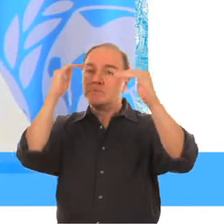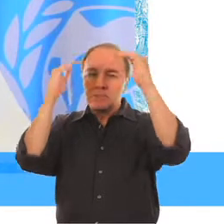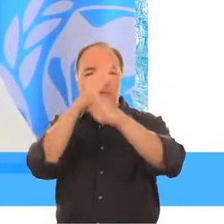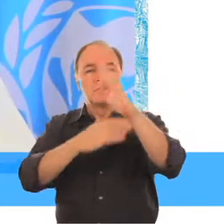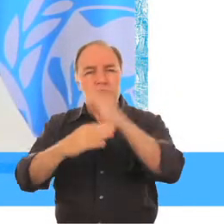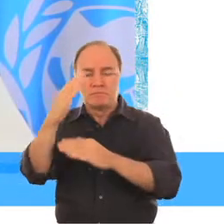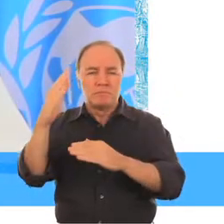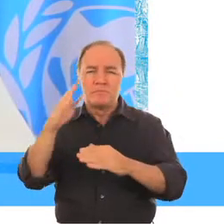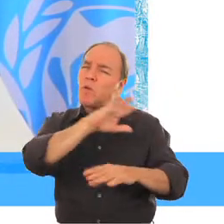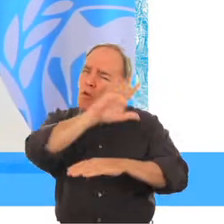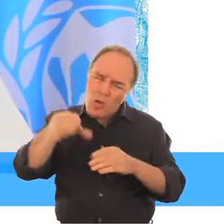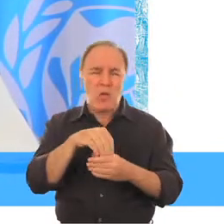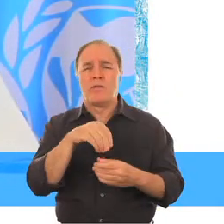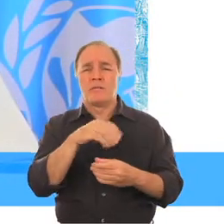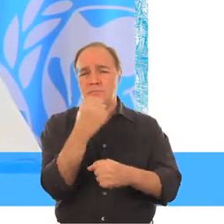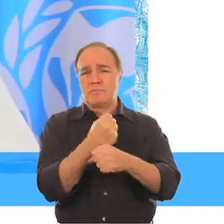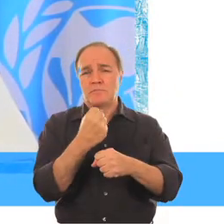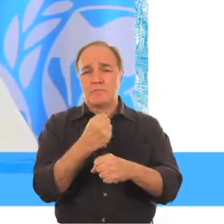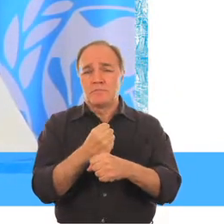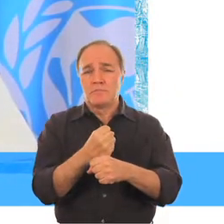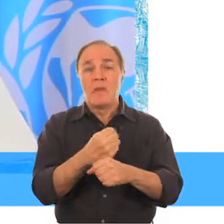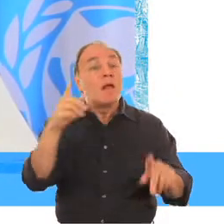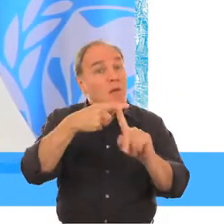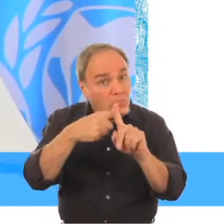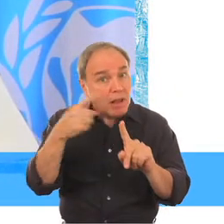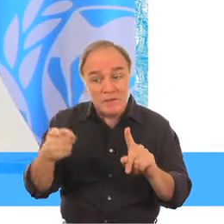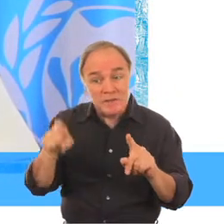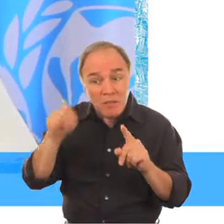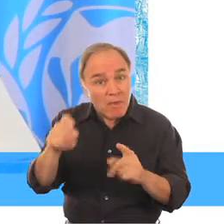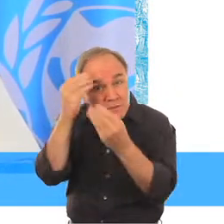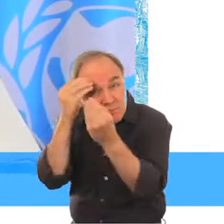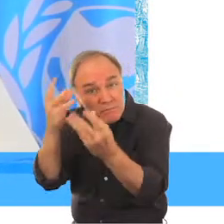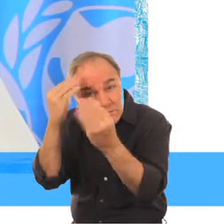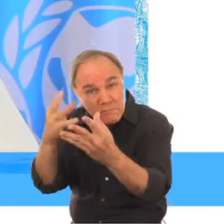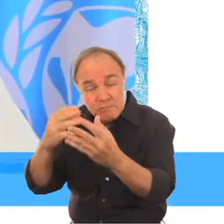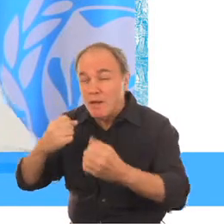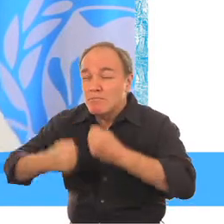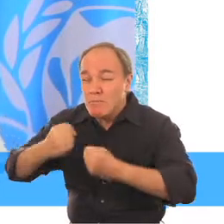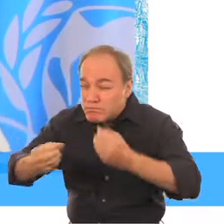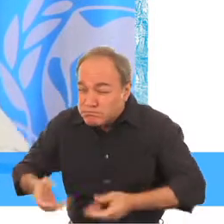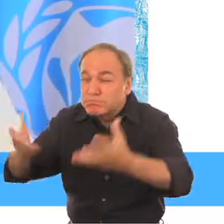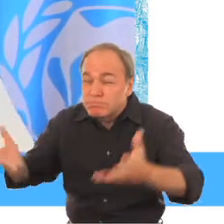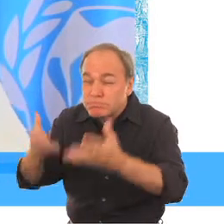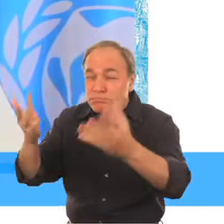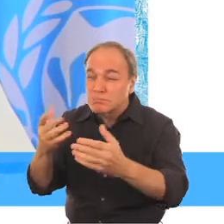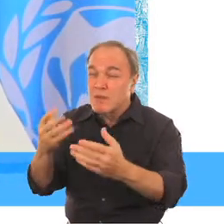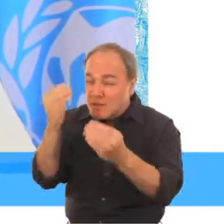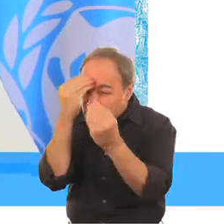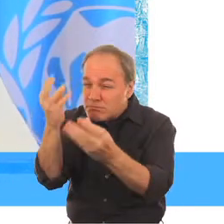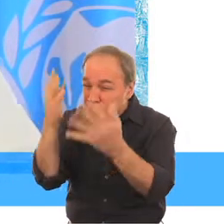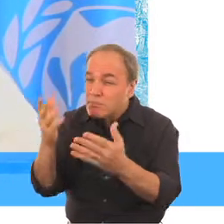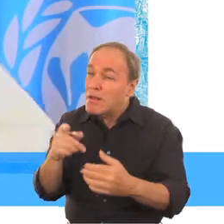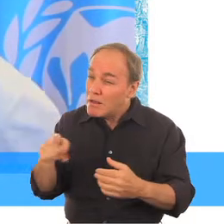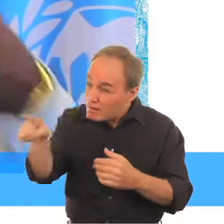servicios y todas las estrategias que desarrollamos Por otro lado, también significa que las comunidades deben conocer,